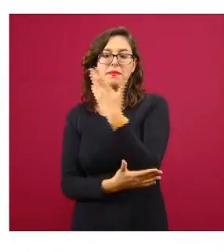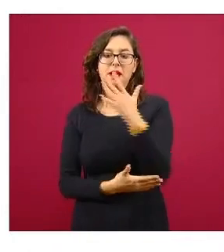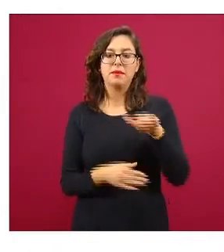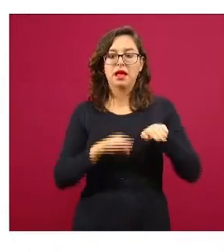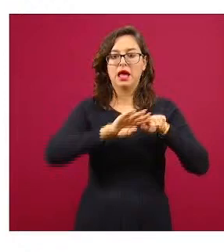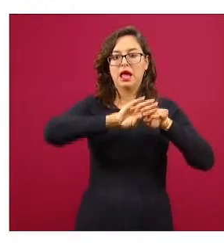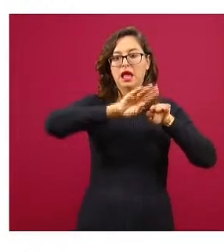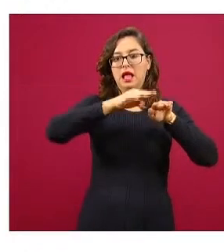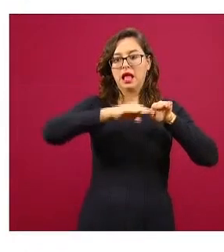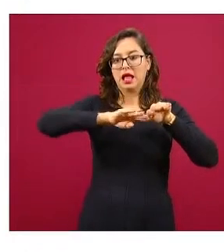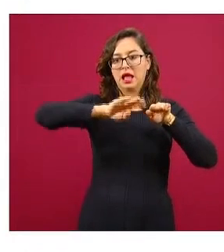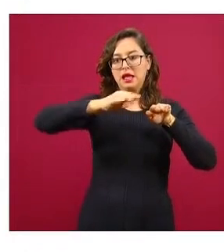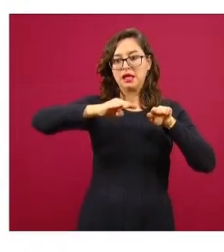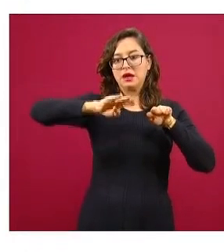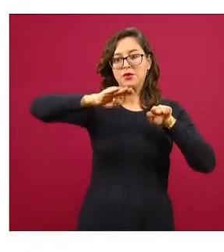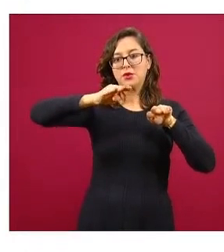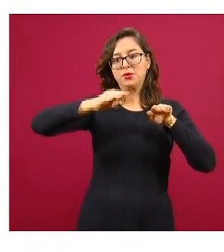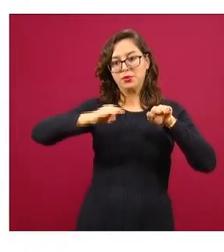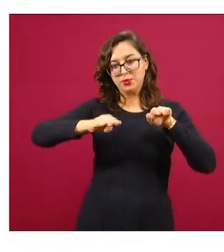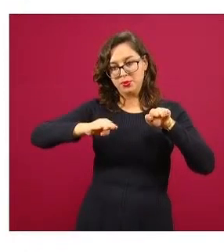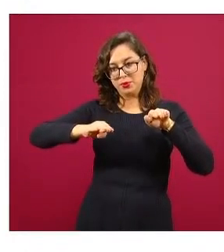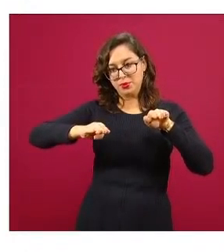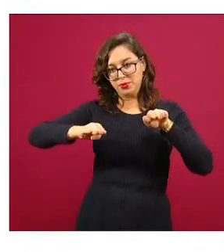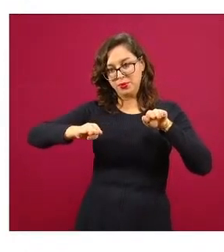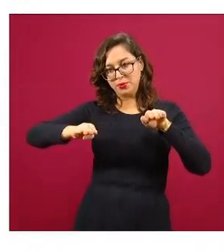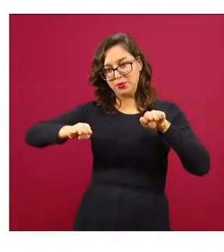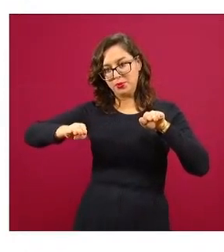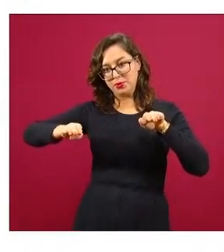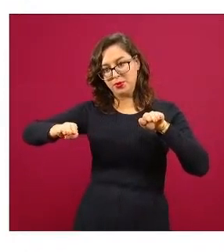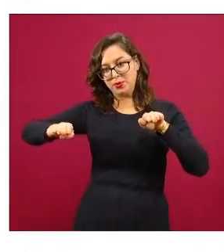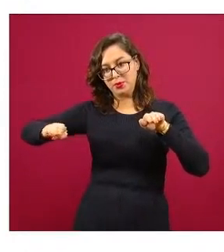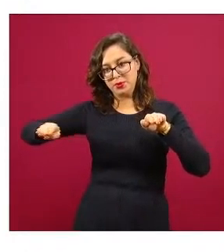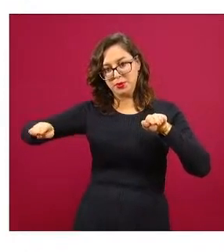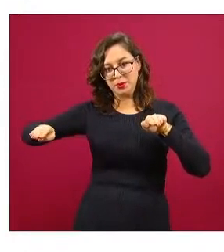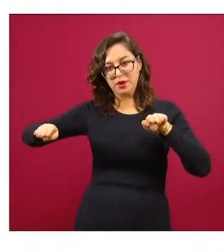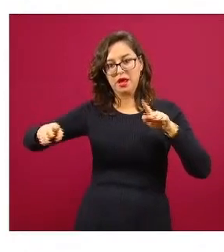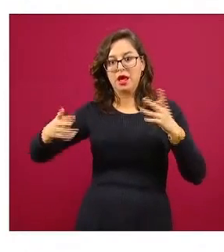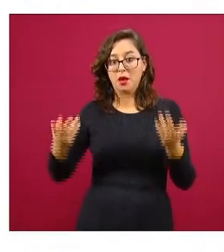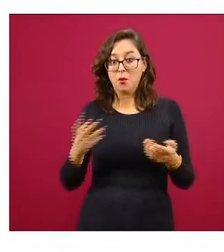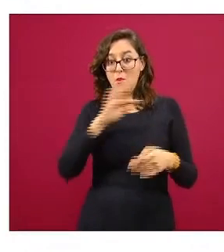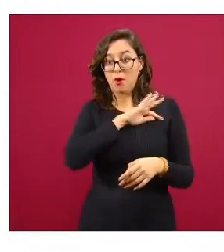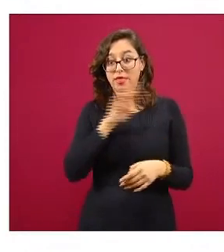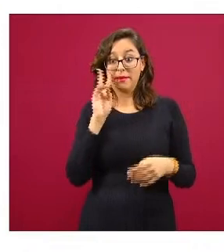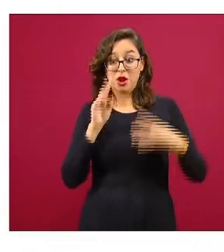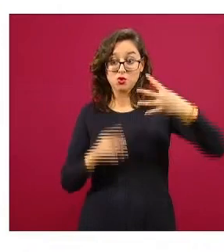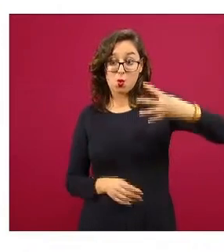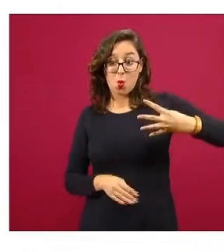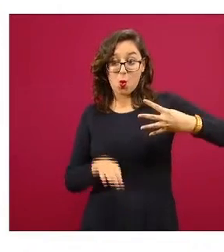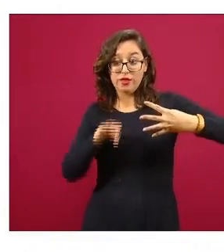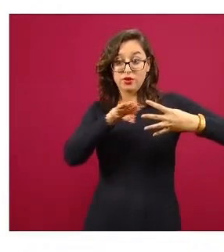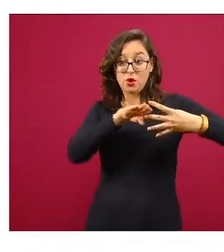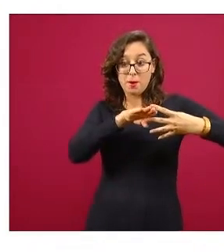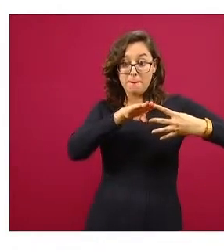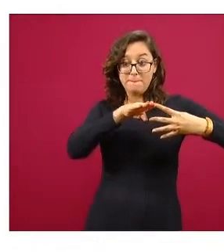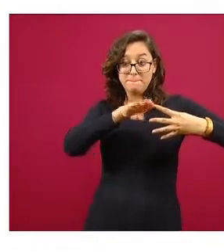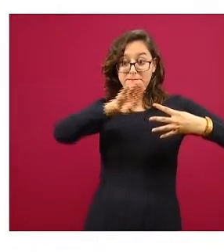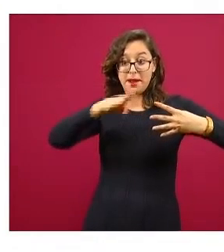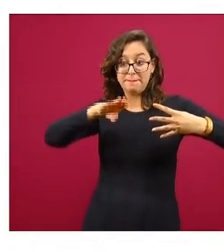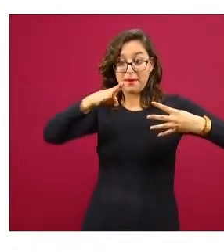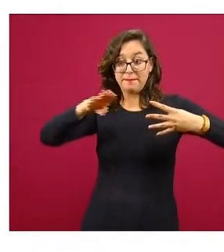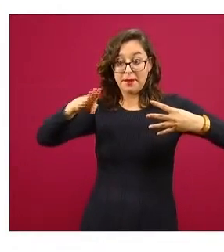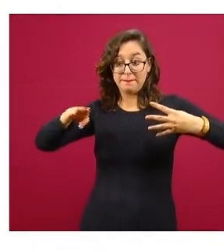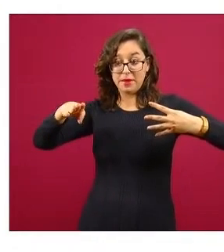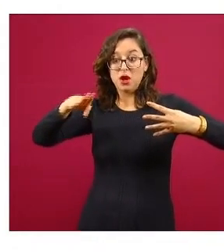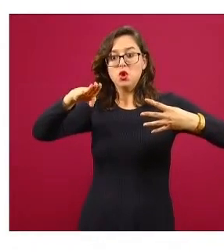que es prácticamente simultáneo en los cuatro países que está claramente asociado con la pandemia COVID.